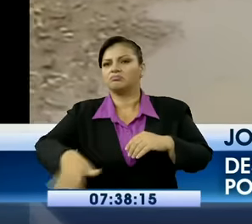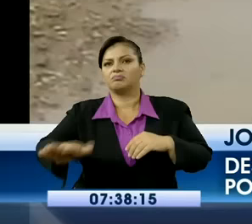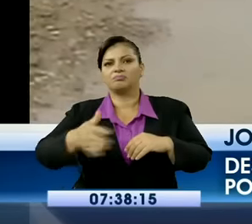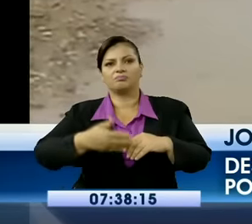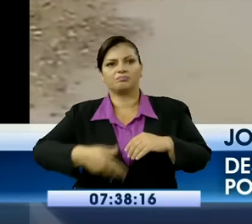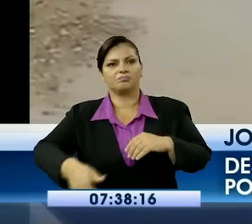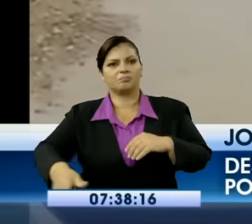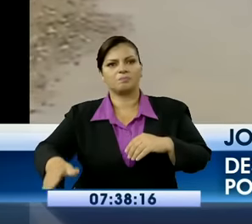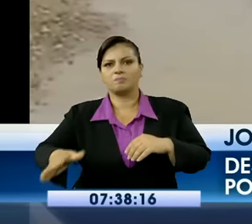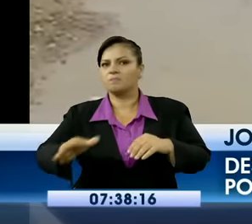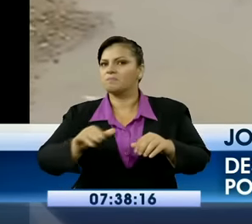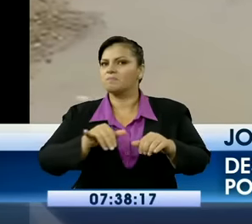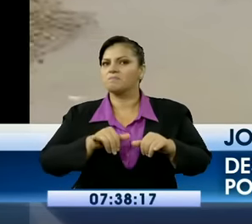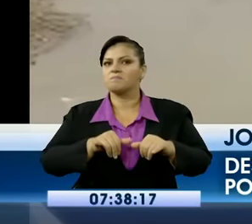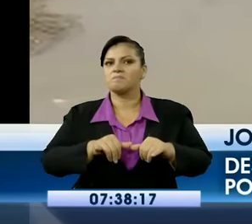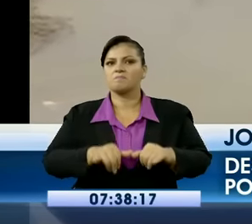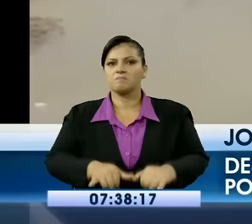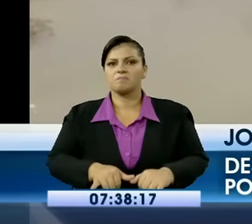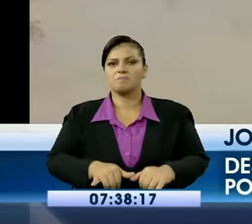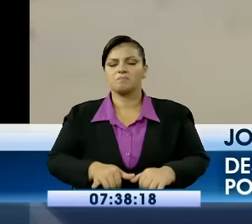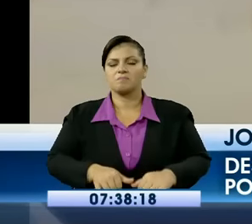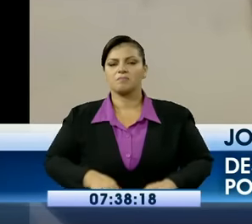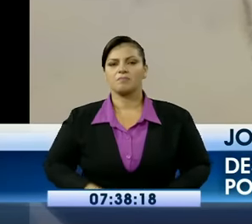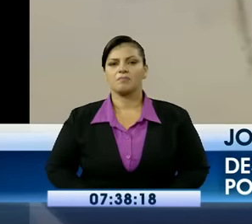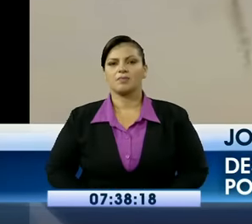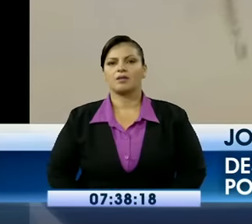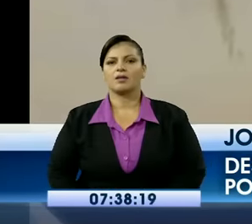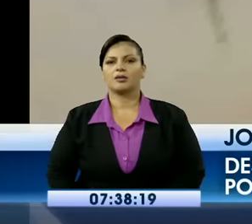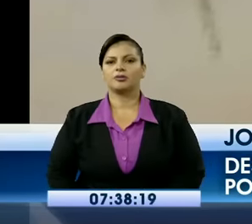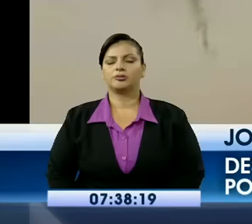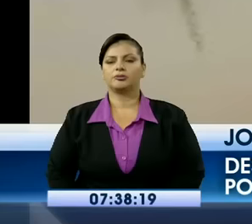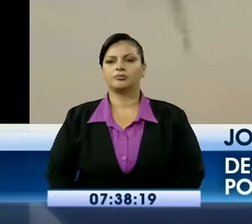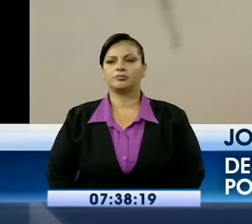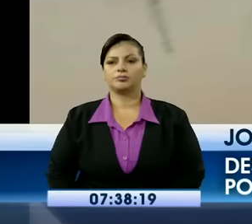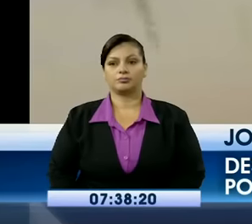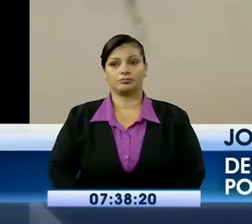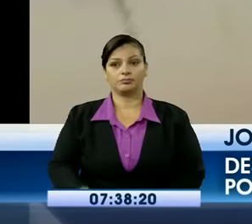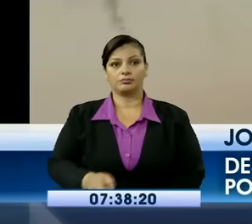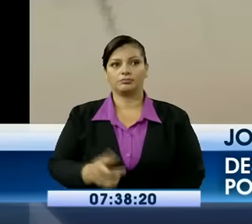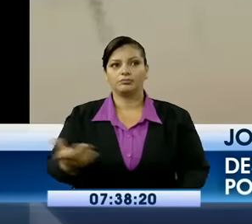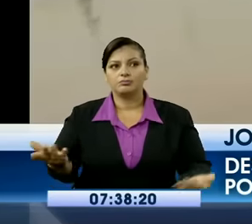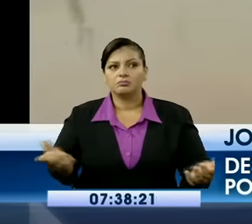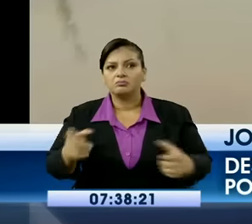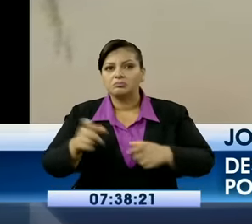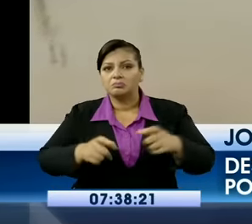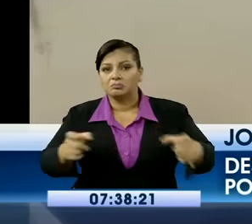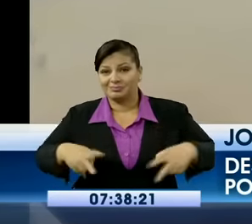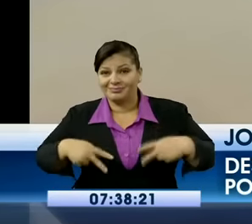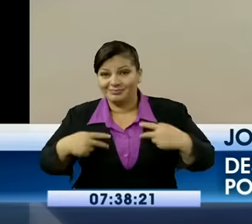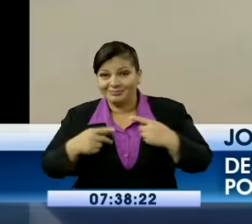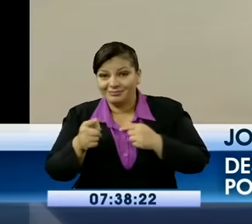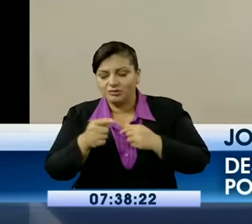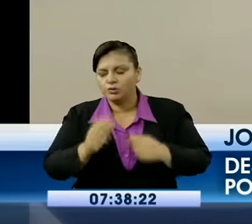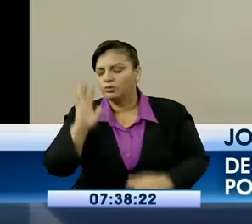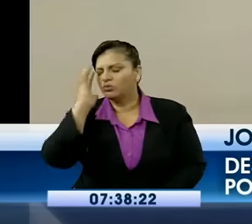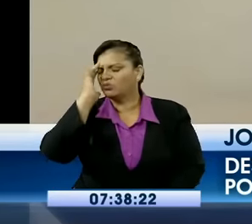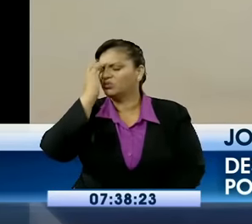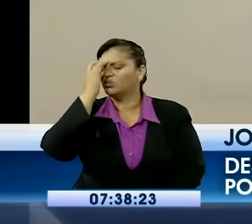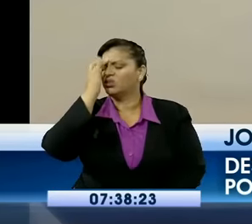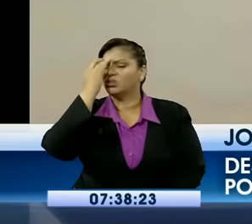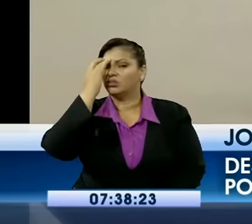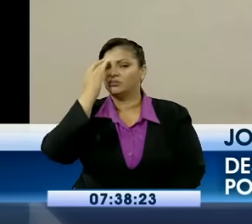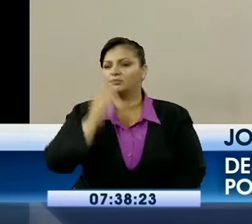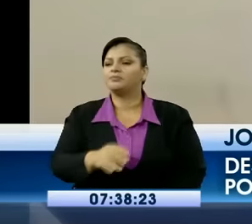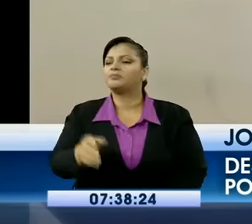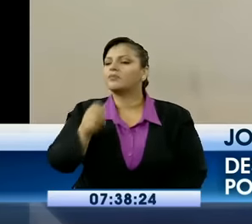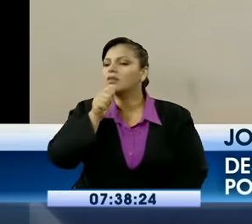permanecen presentes aquí, en medio de las vías, generando preocupación a los habitantes del sector. Mi estimada amiga, muy buenos